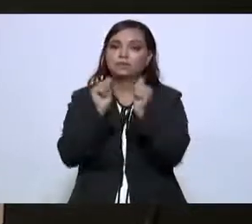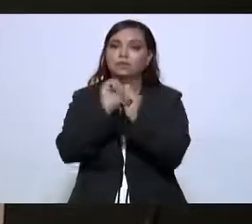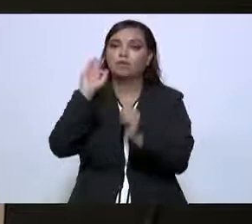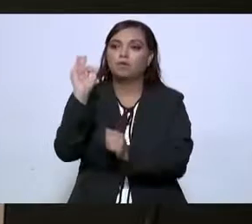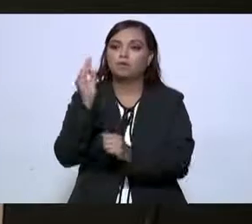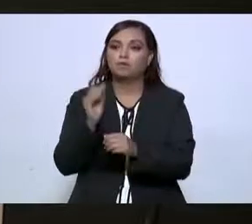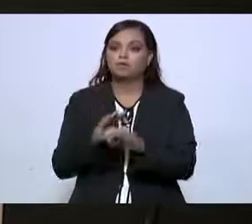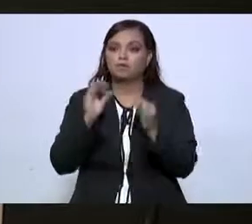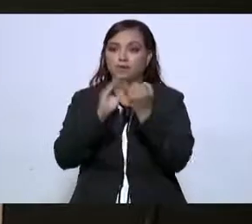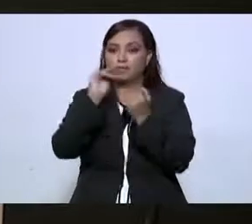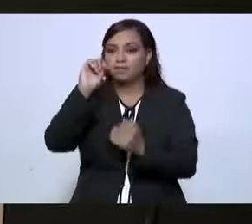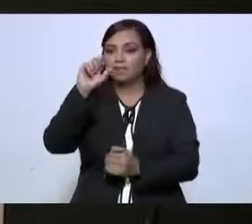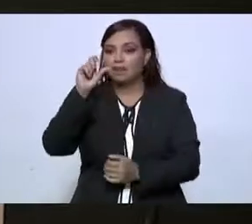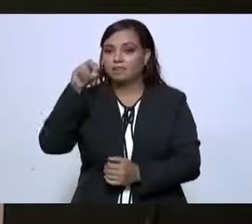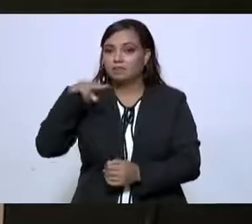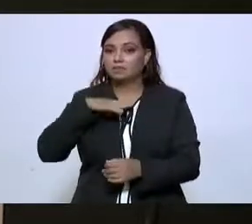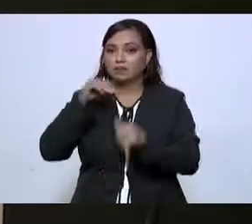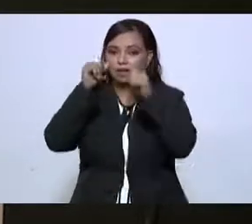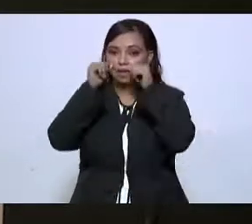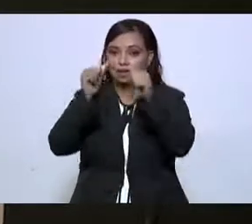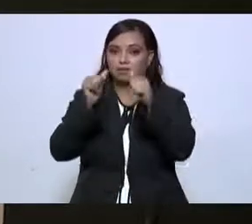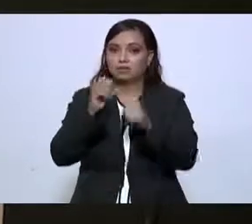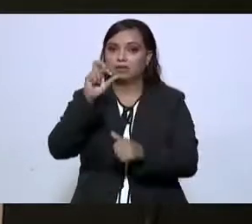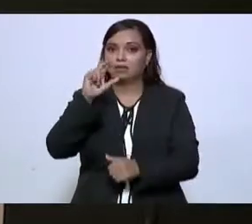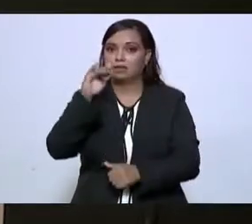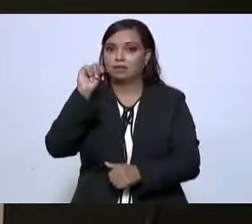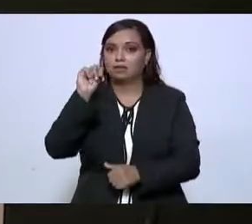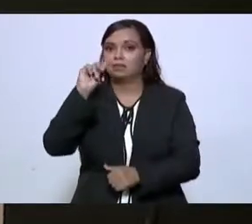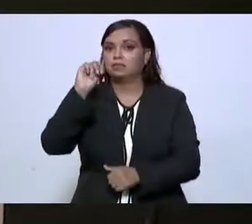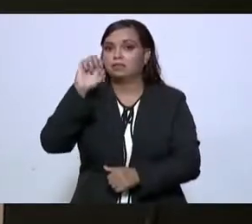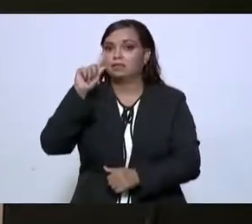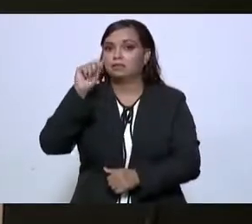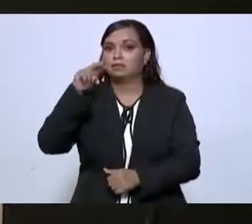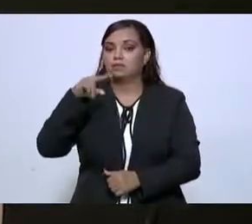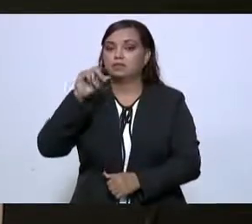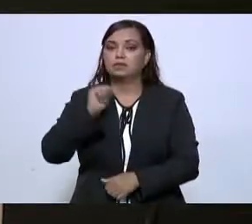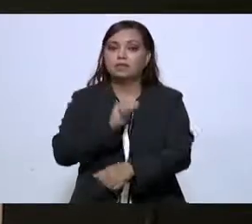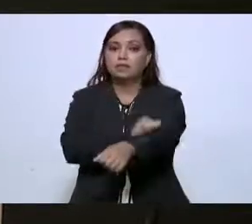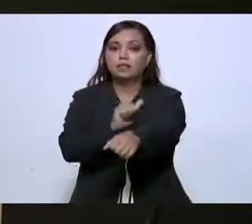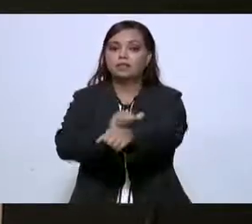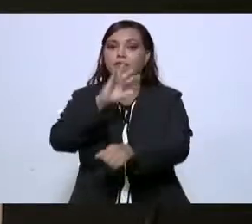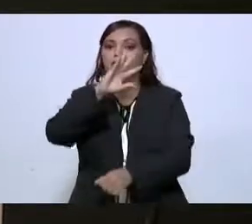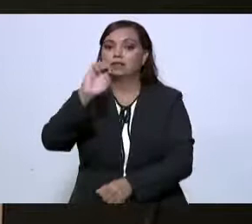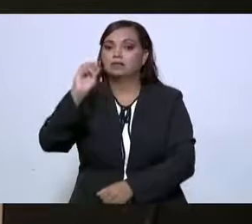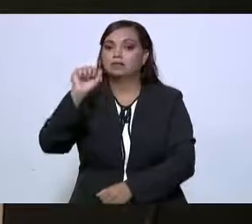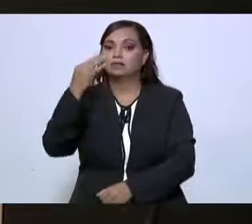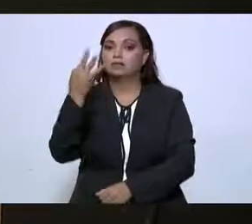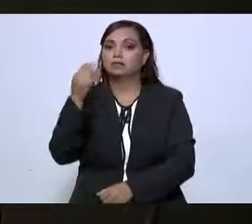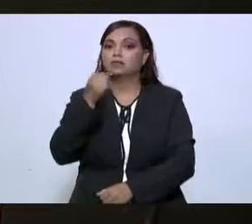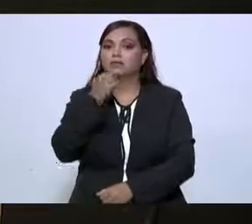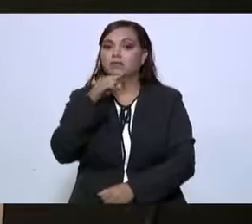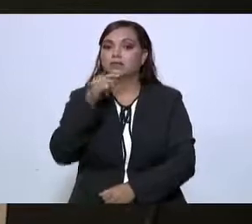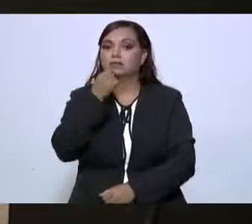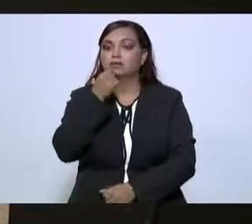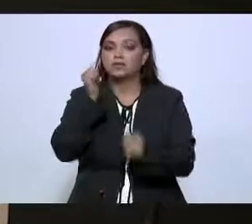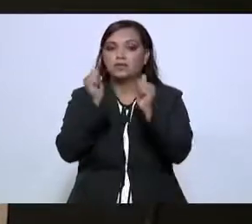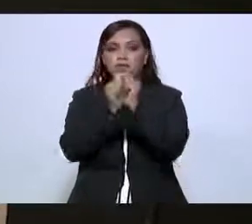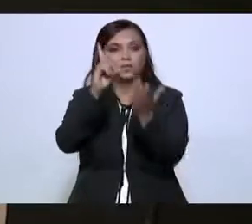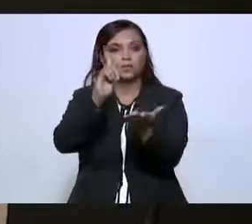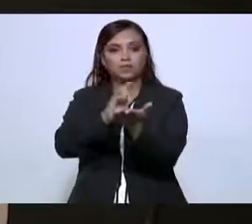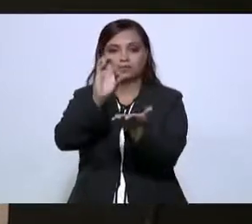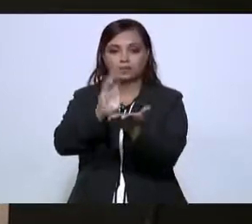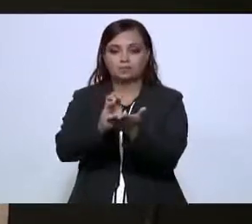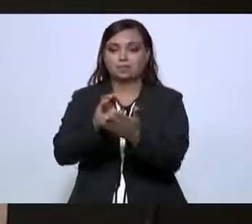Teletón atiende en el CRIP de Teletón de Altamira a 563 niñas y niños con discapacidad.